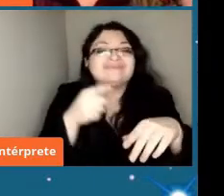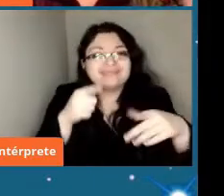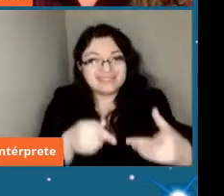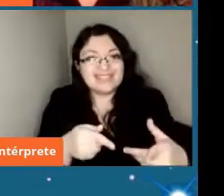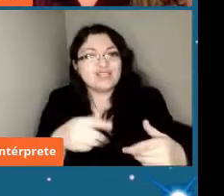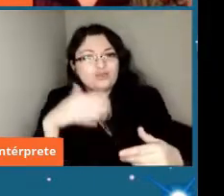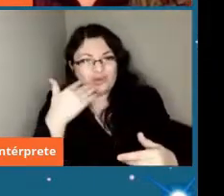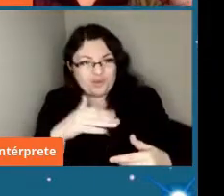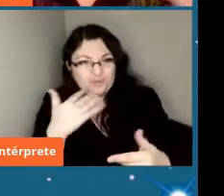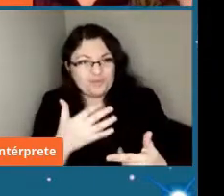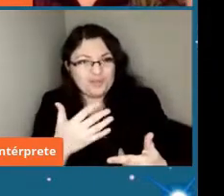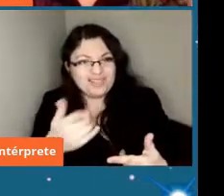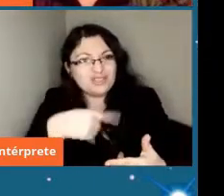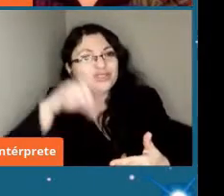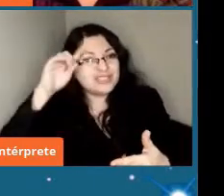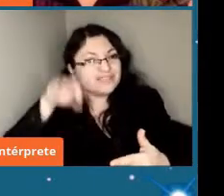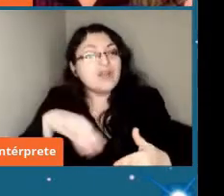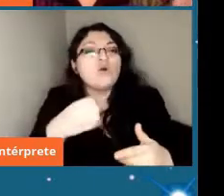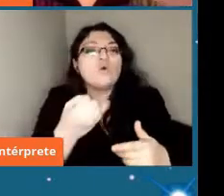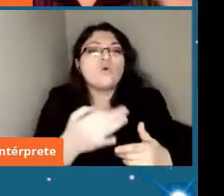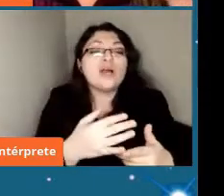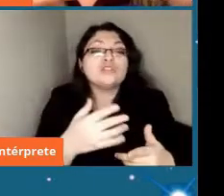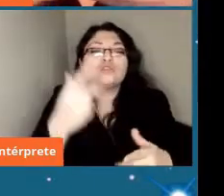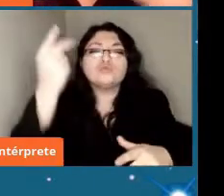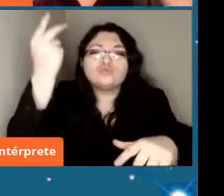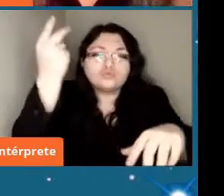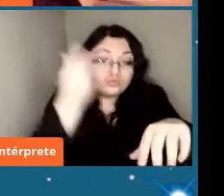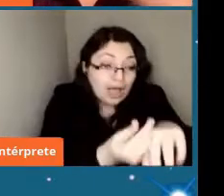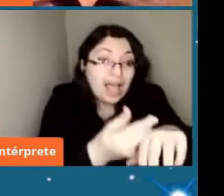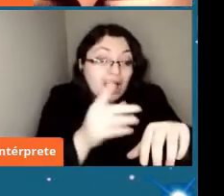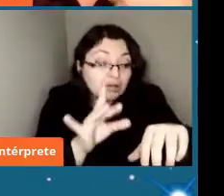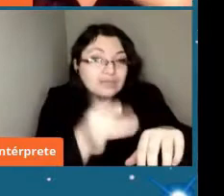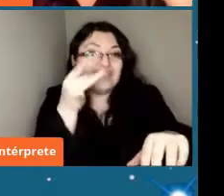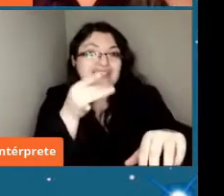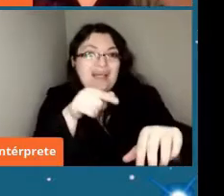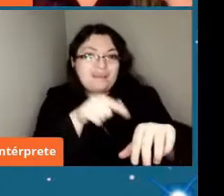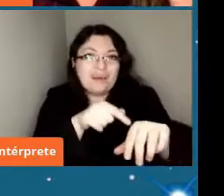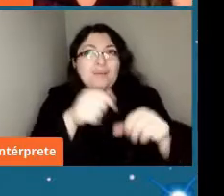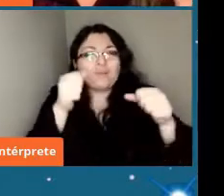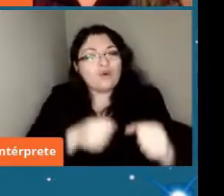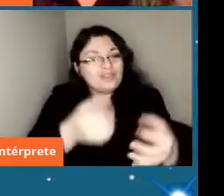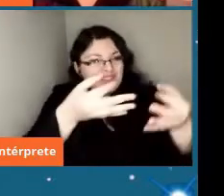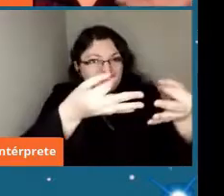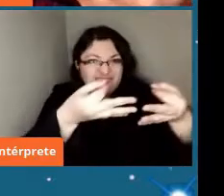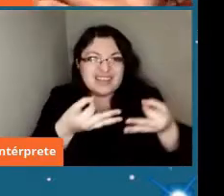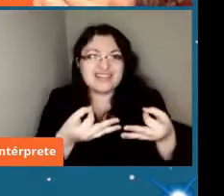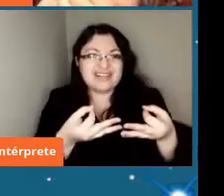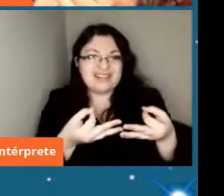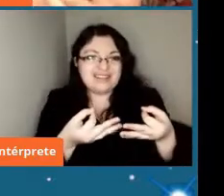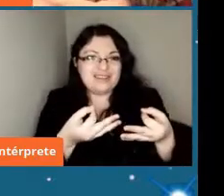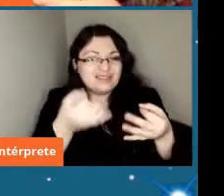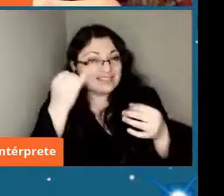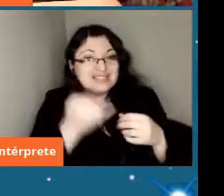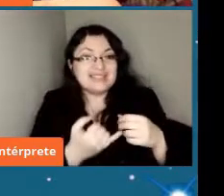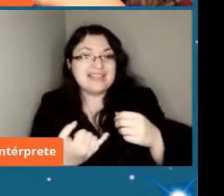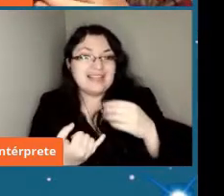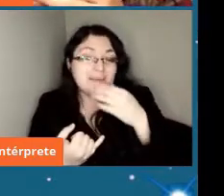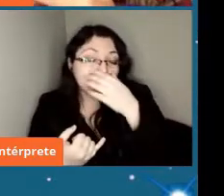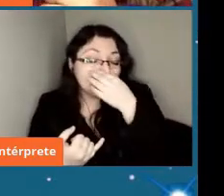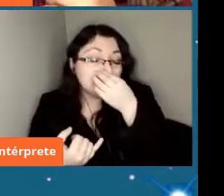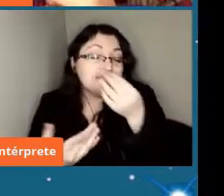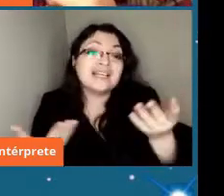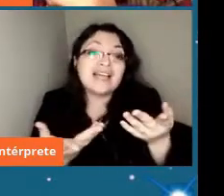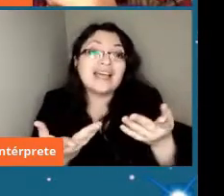el número de asteroides que hemos encontrado como para tener esa estadística siempre a la mano cosa de